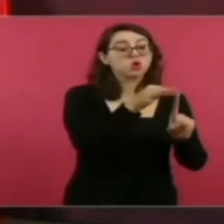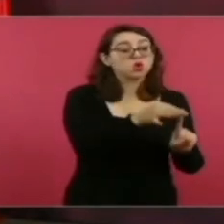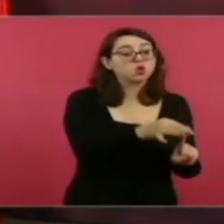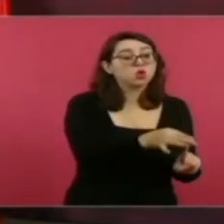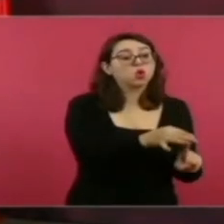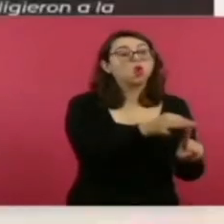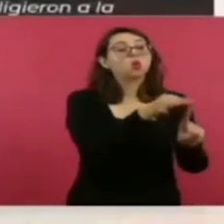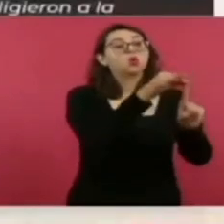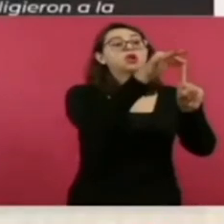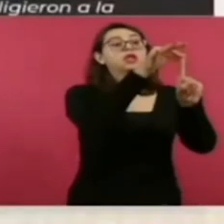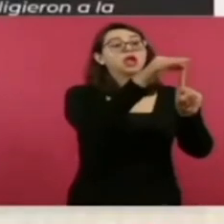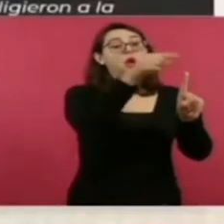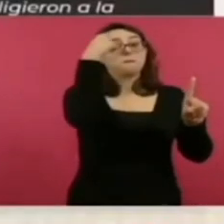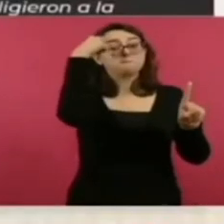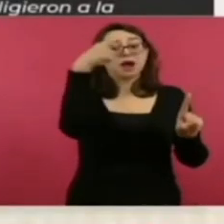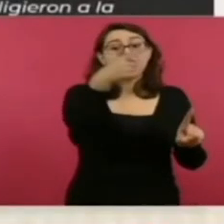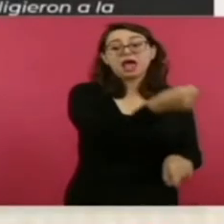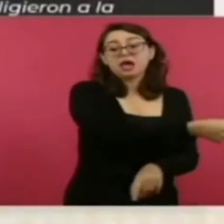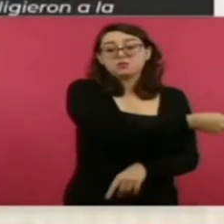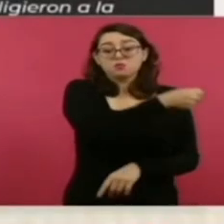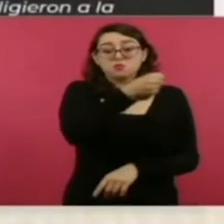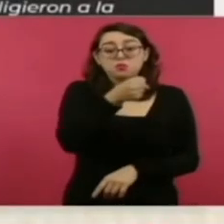Por un grupo de hombres